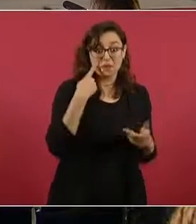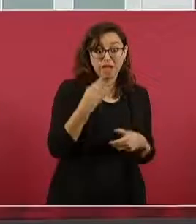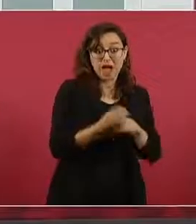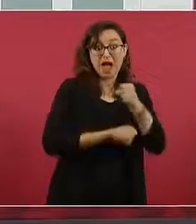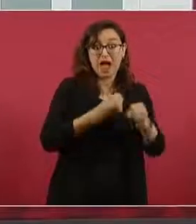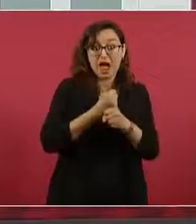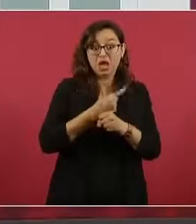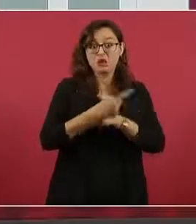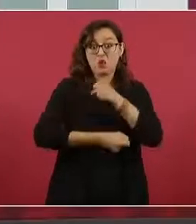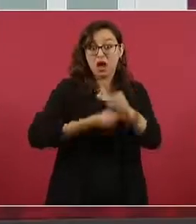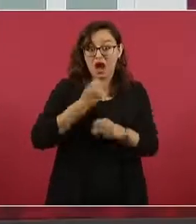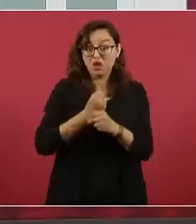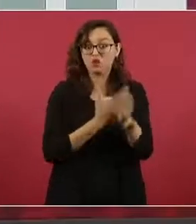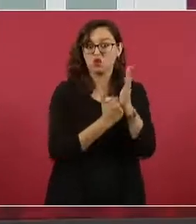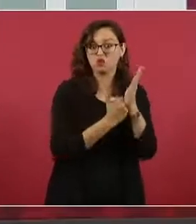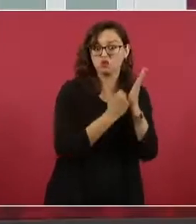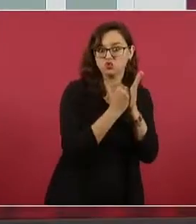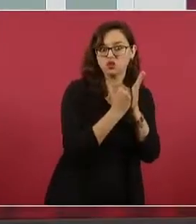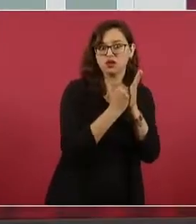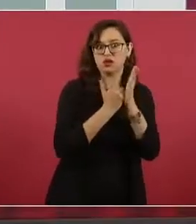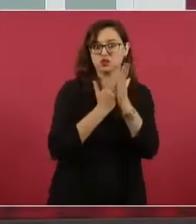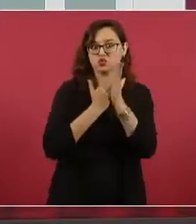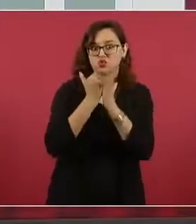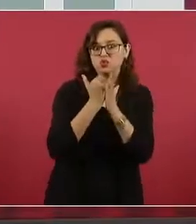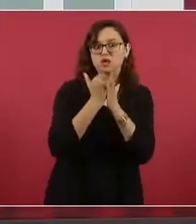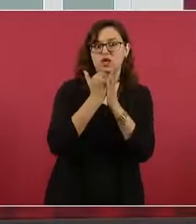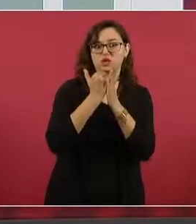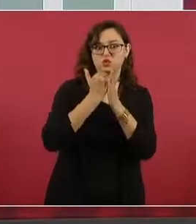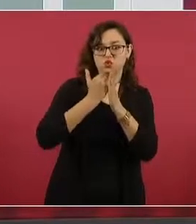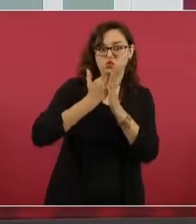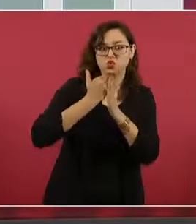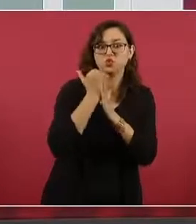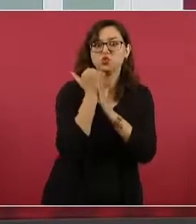71, 88,